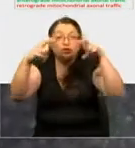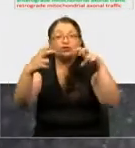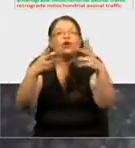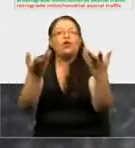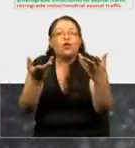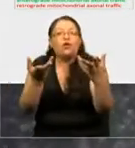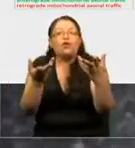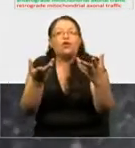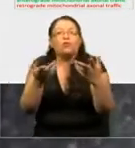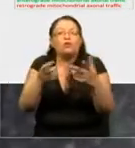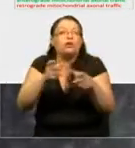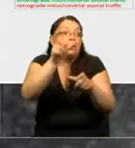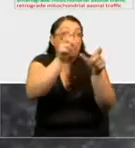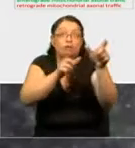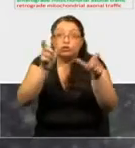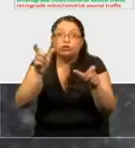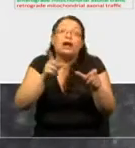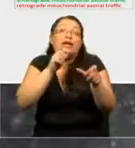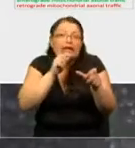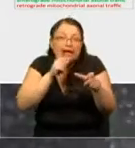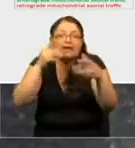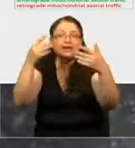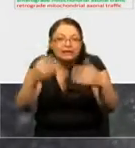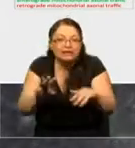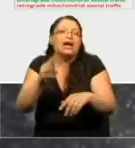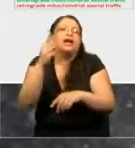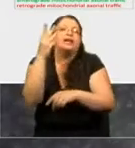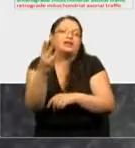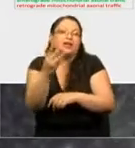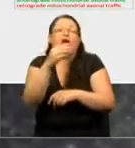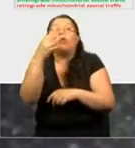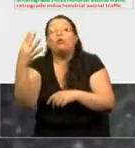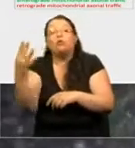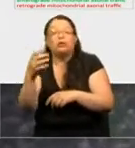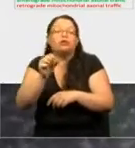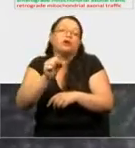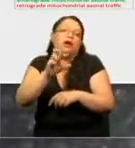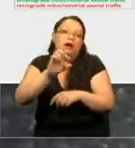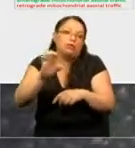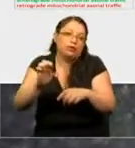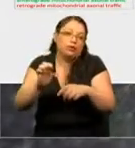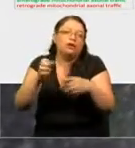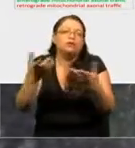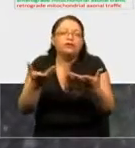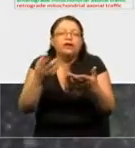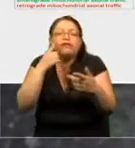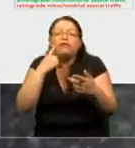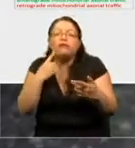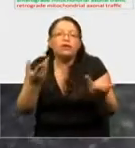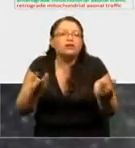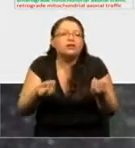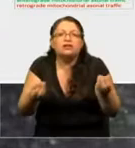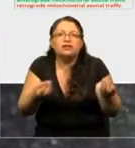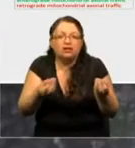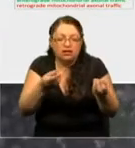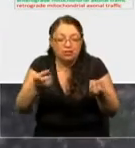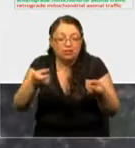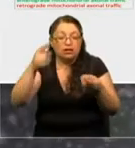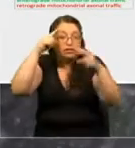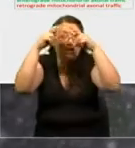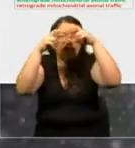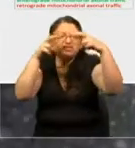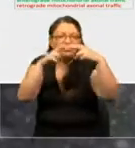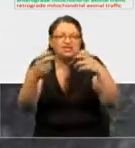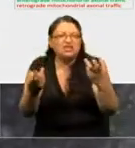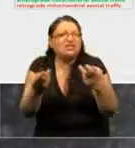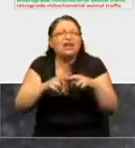muestras de sujetos que tengan la variante 3 o la variante 4 del gen APO-E, ver qué es lo que ocurre con esas neuronas, ver qué